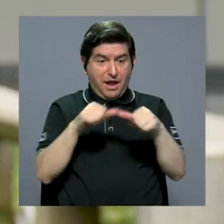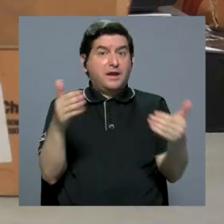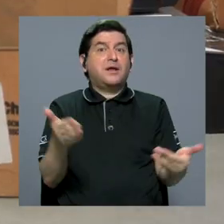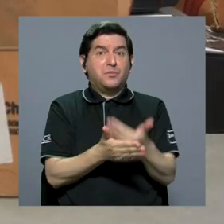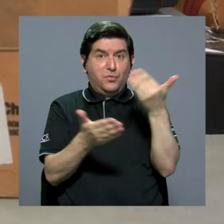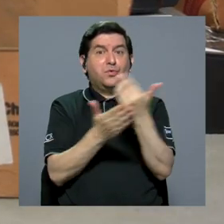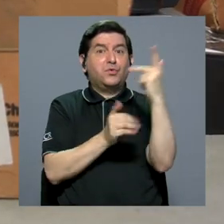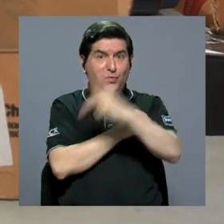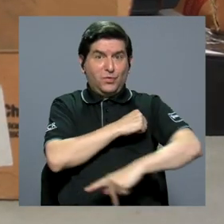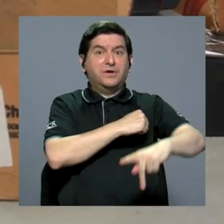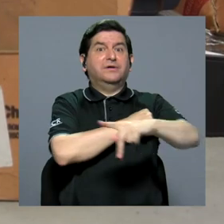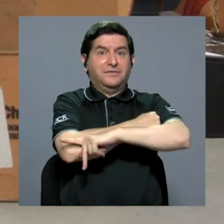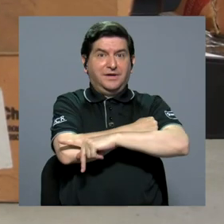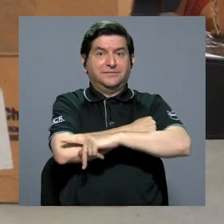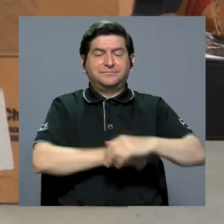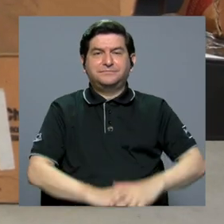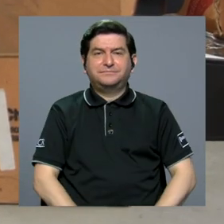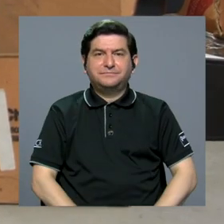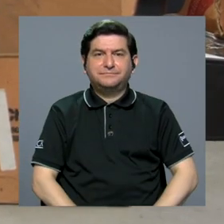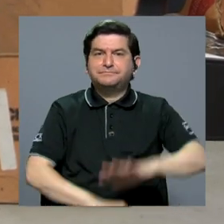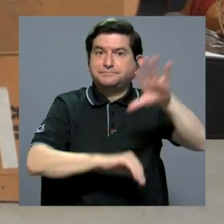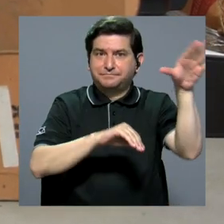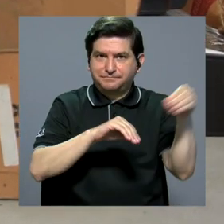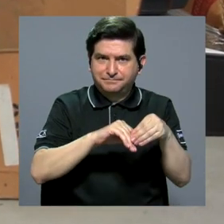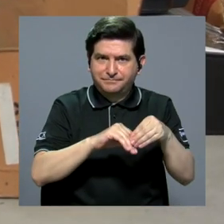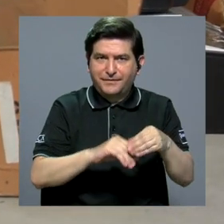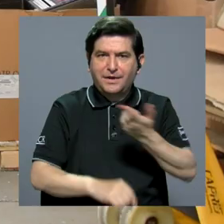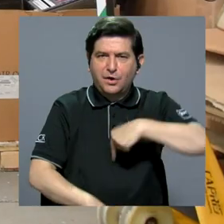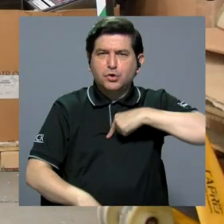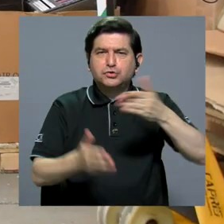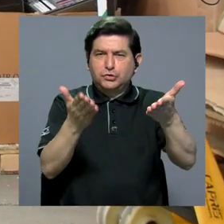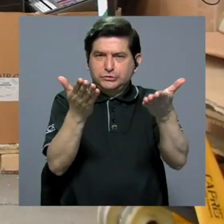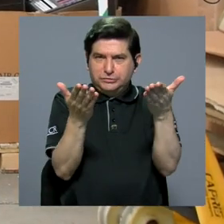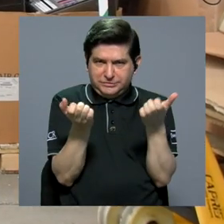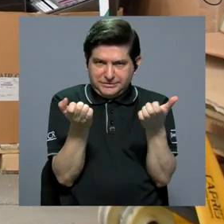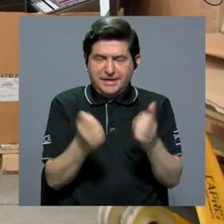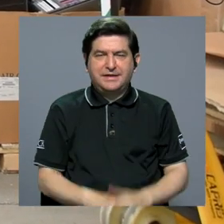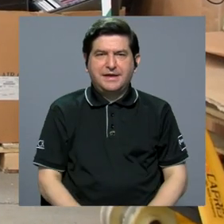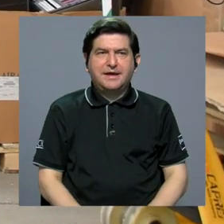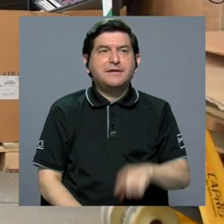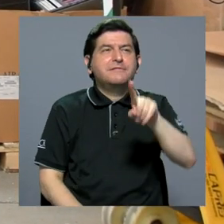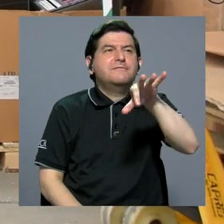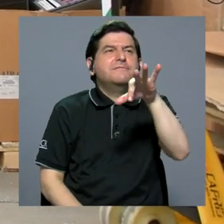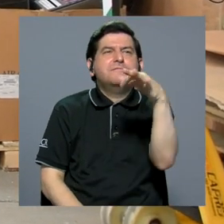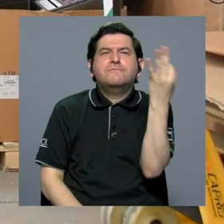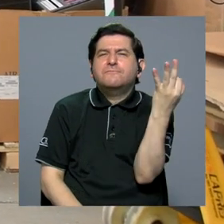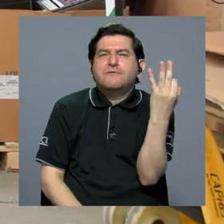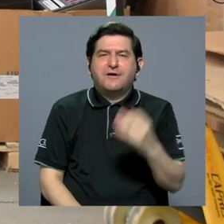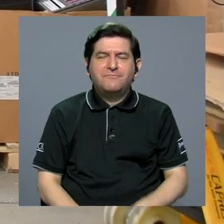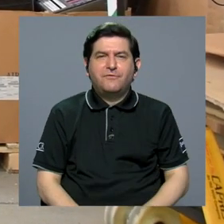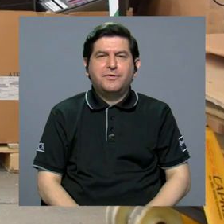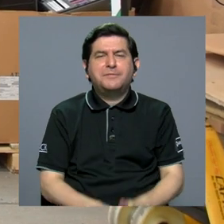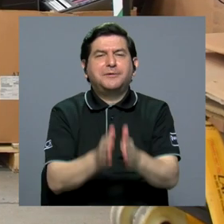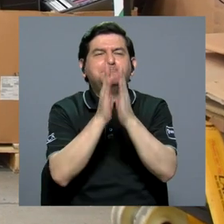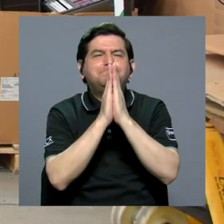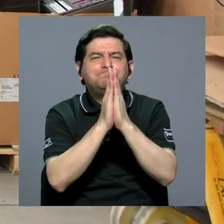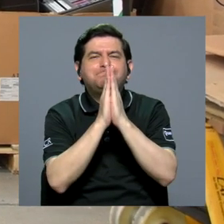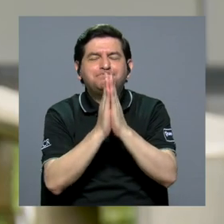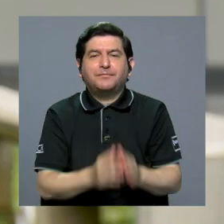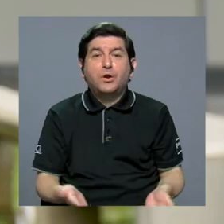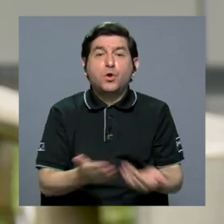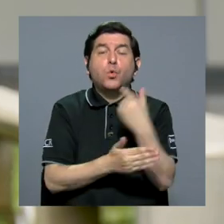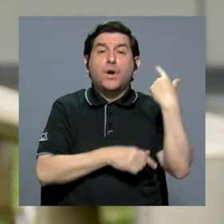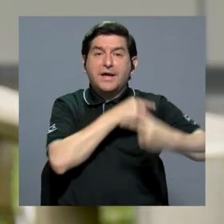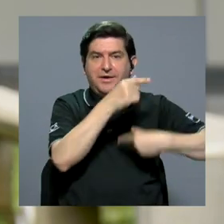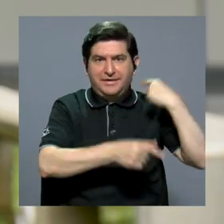un campo relativamente nuevo en el país. Y por otro lado, queremos hacer de alguna manera un llamado